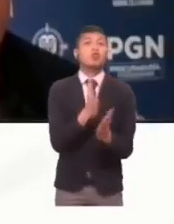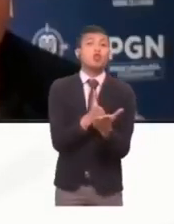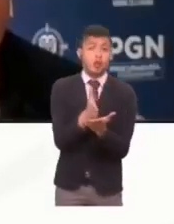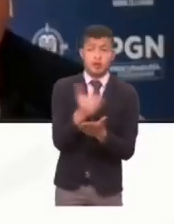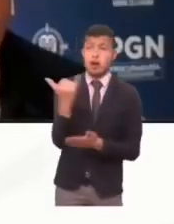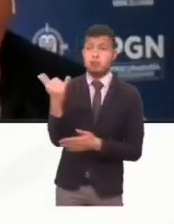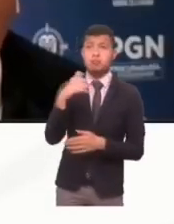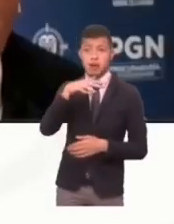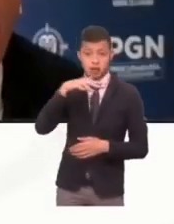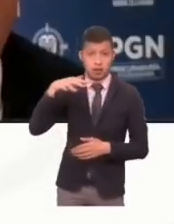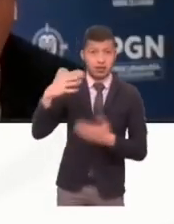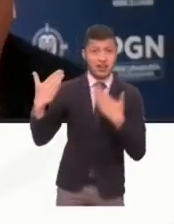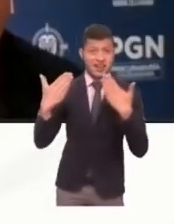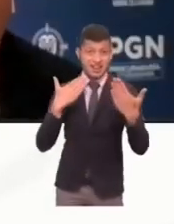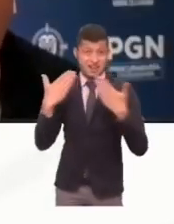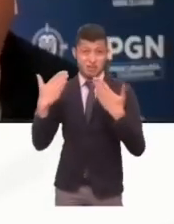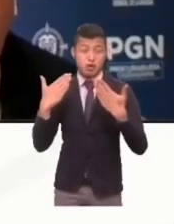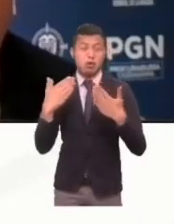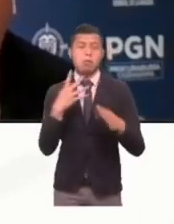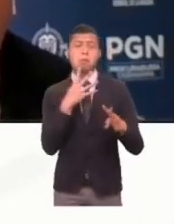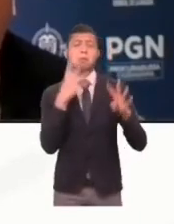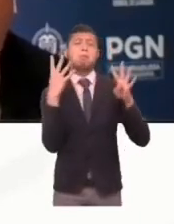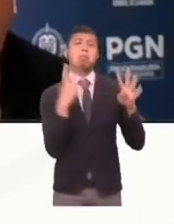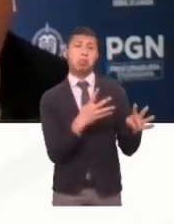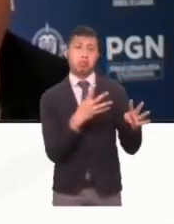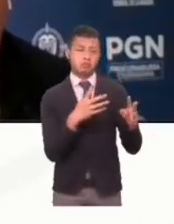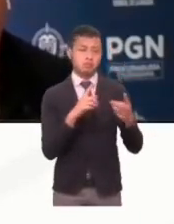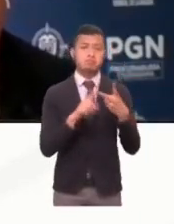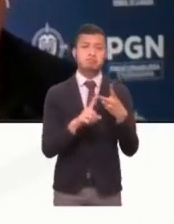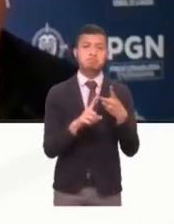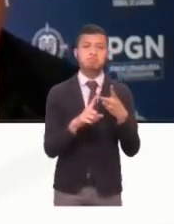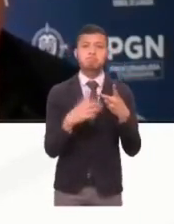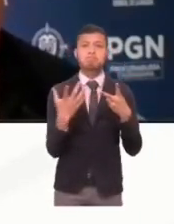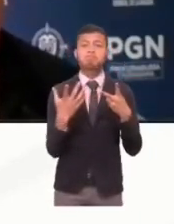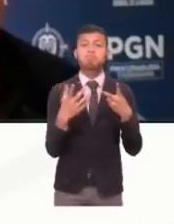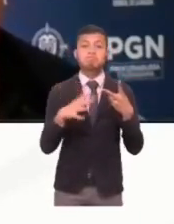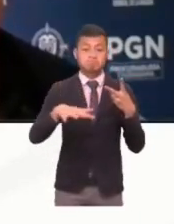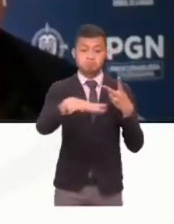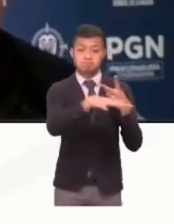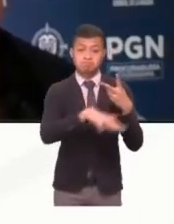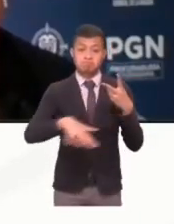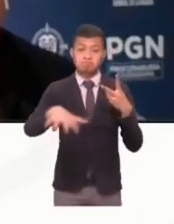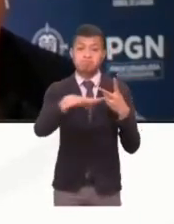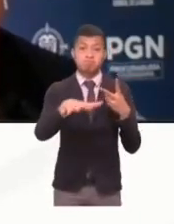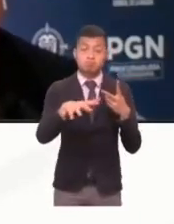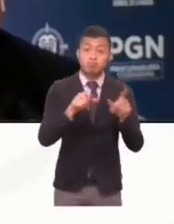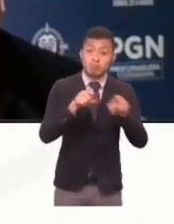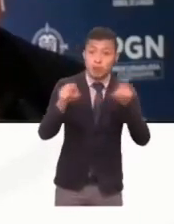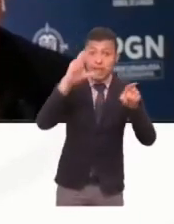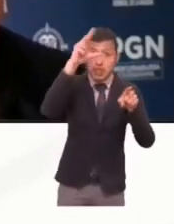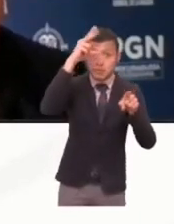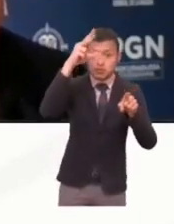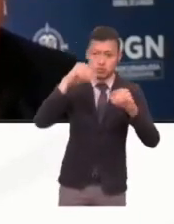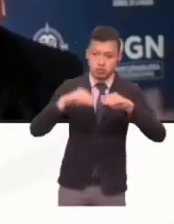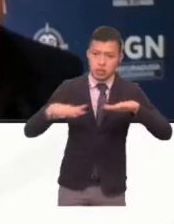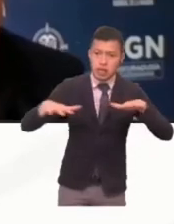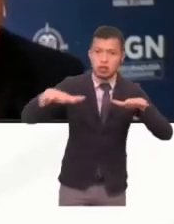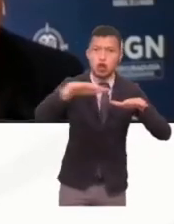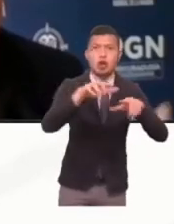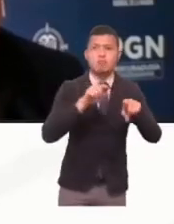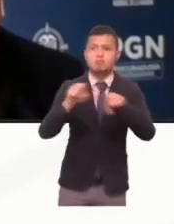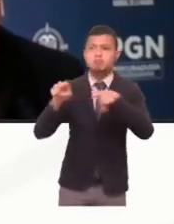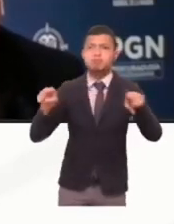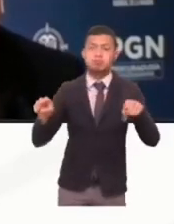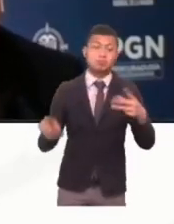ruralidad. Segundo, no hemos tenido en consideración la multidimensionalidad del territorio. Y tercero, pues la lucha